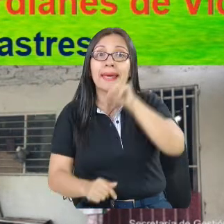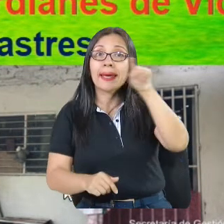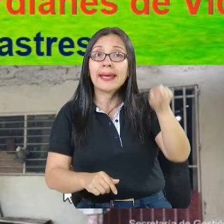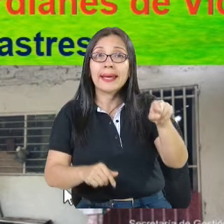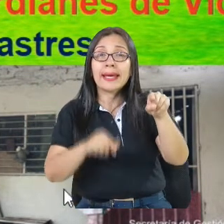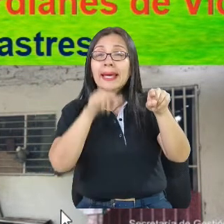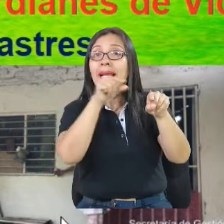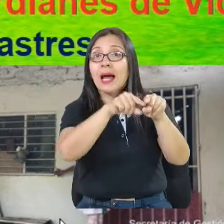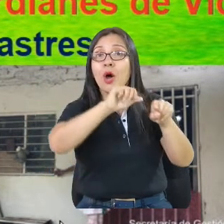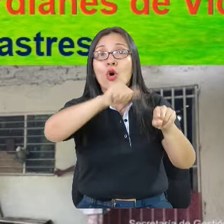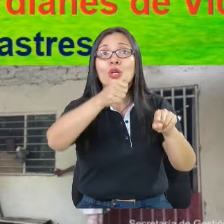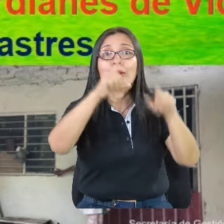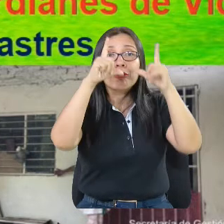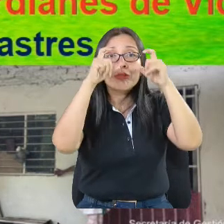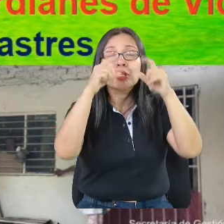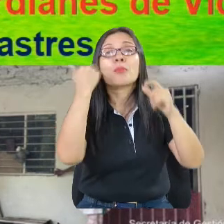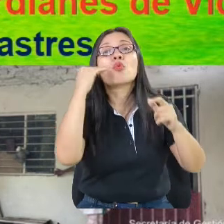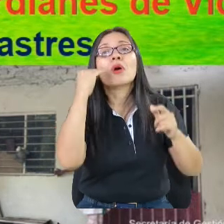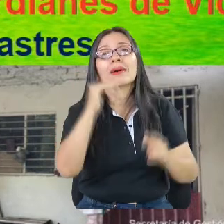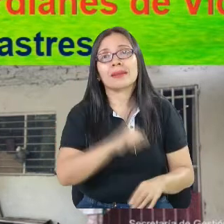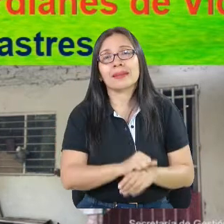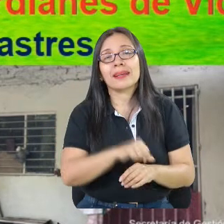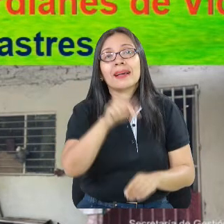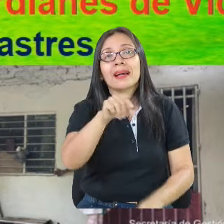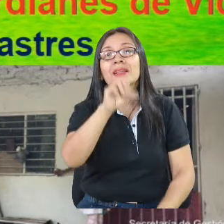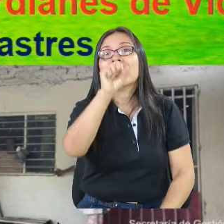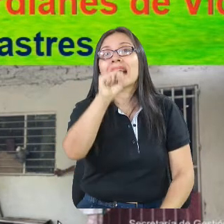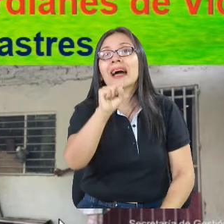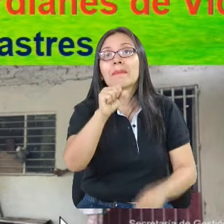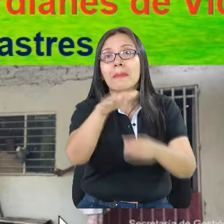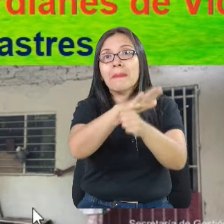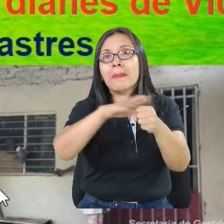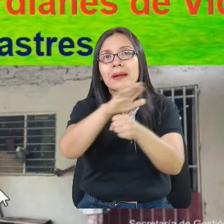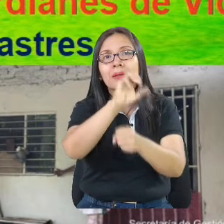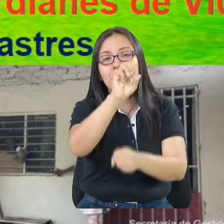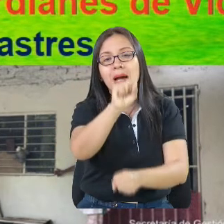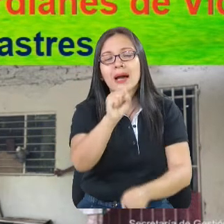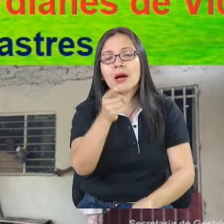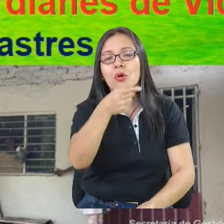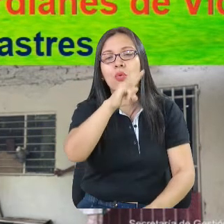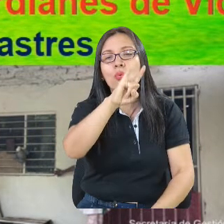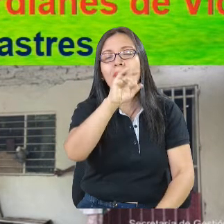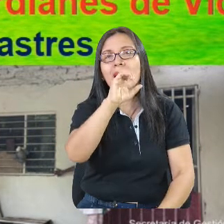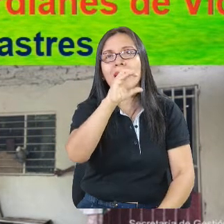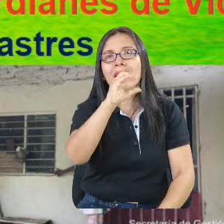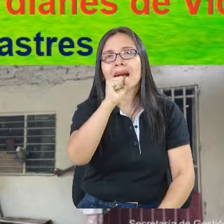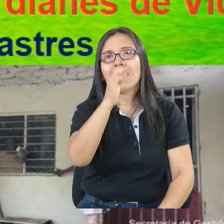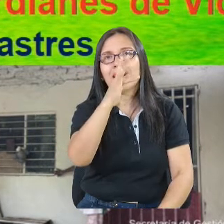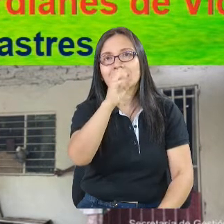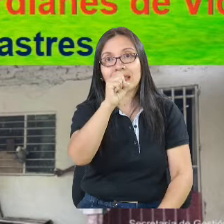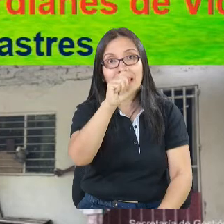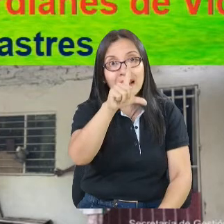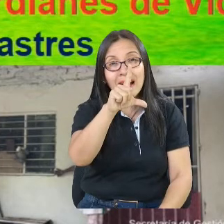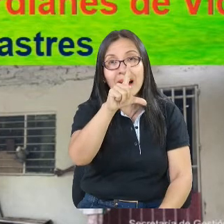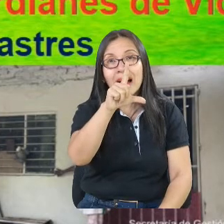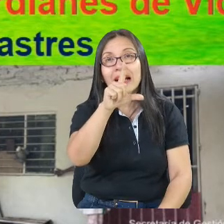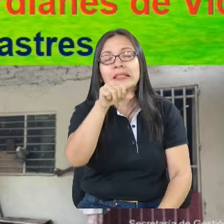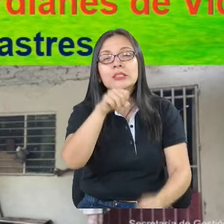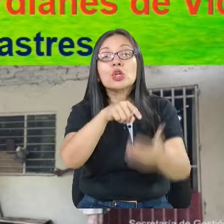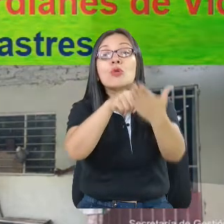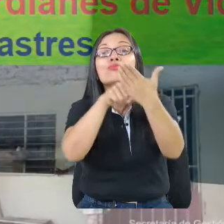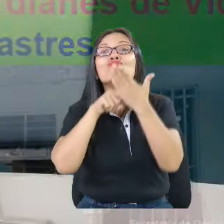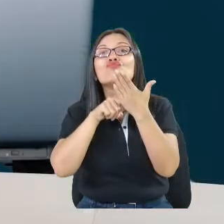Aguacatal, hasta dónde llegó la inundación. Y lo que hacemos es como ese reconocimiento y ese